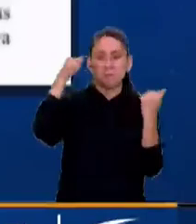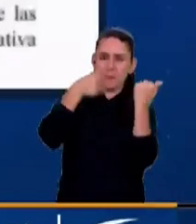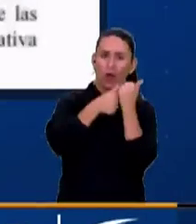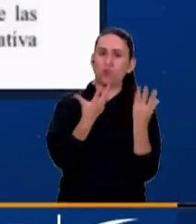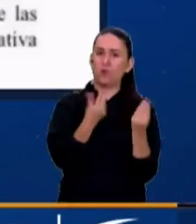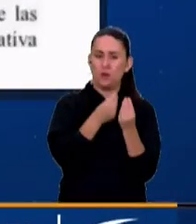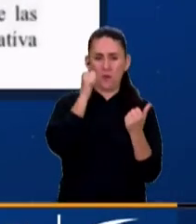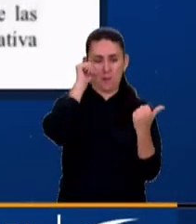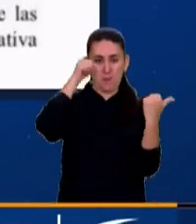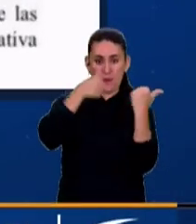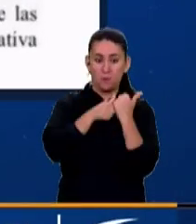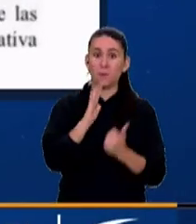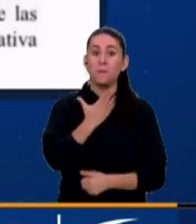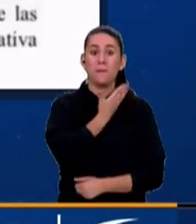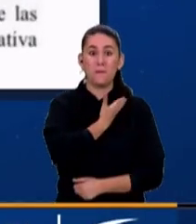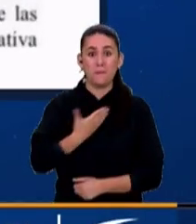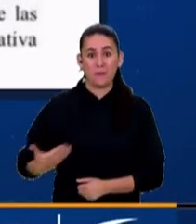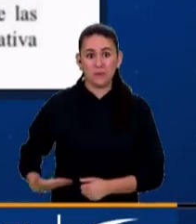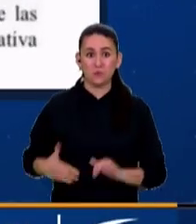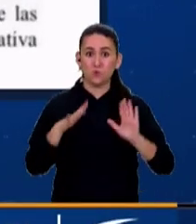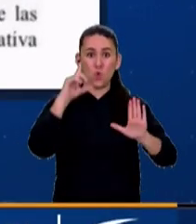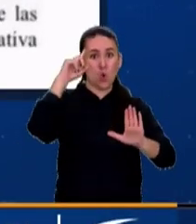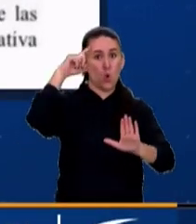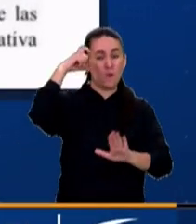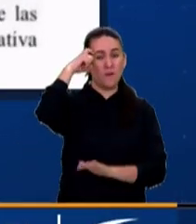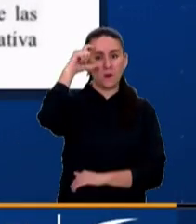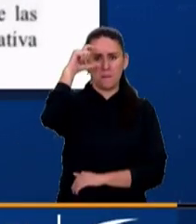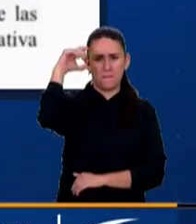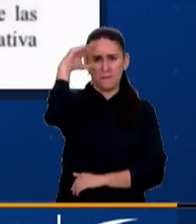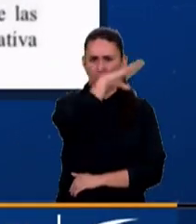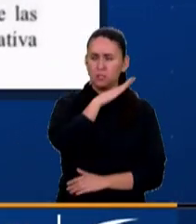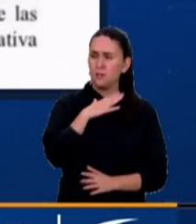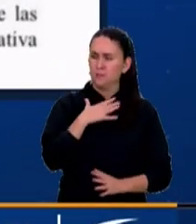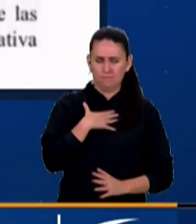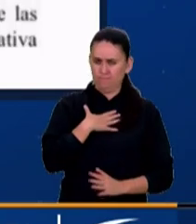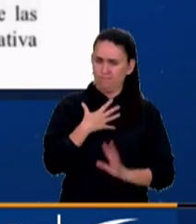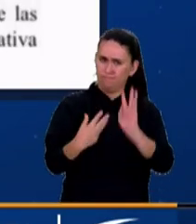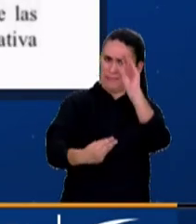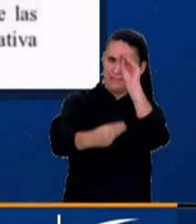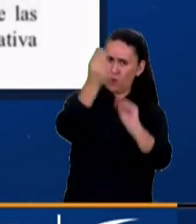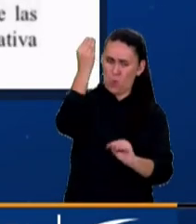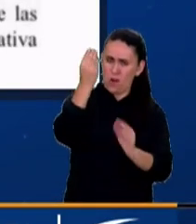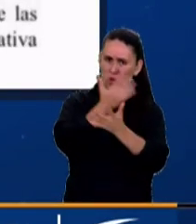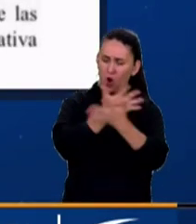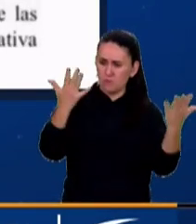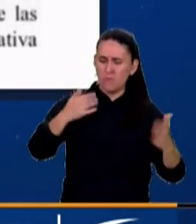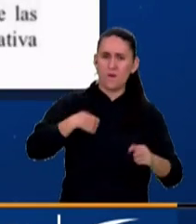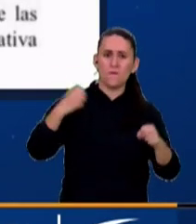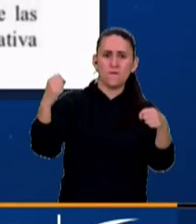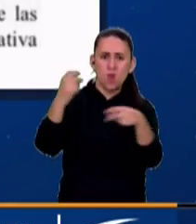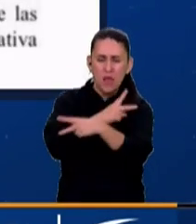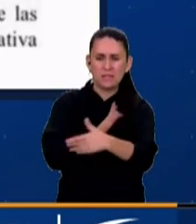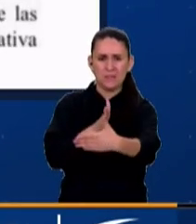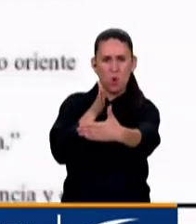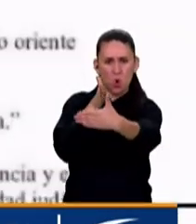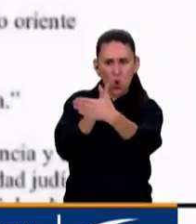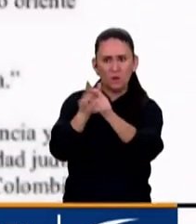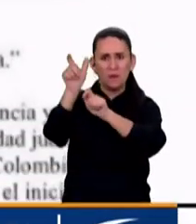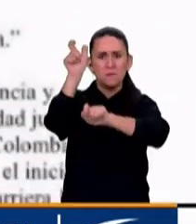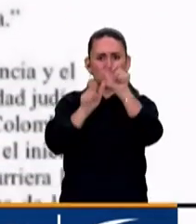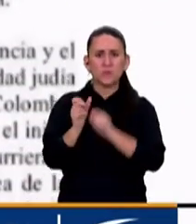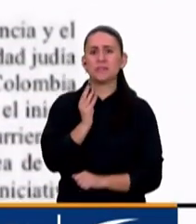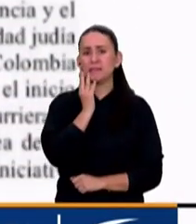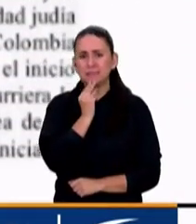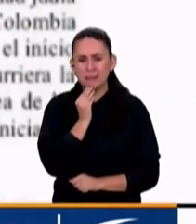que manifiesta que el gobierno del presidente Gustavo Petro ha rechazado la violencia y el ataque a civiles israelíes y